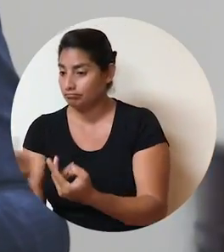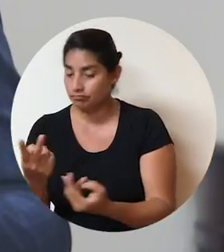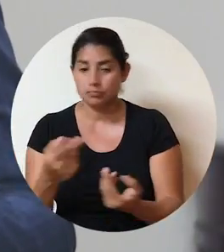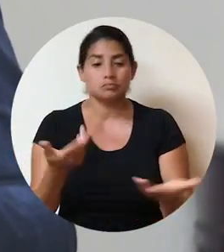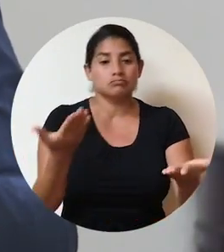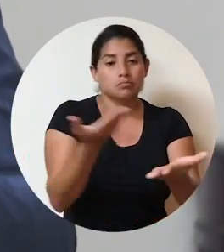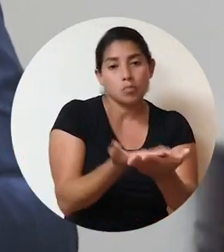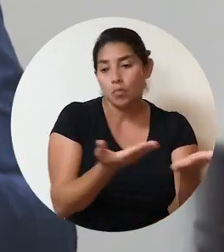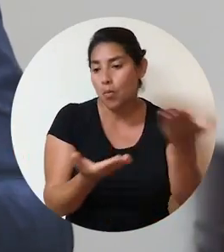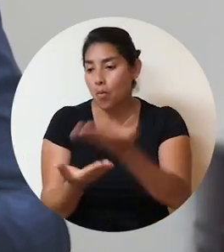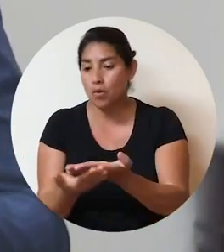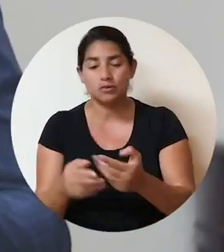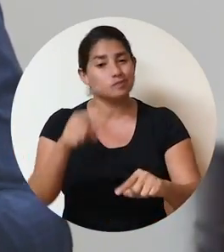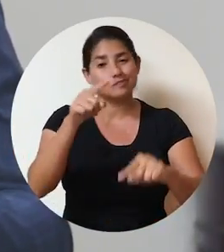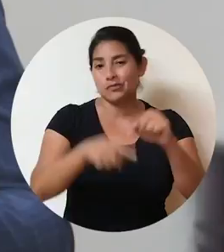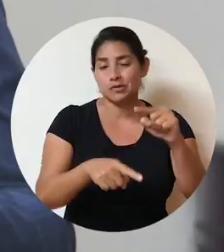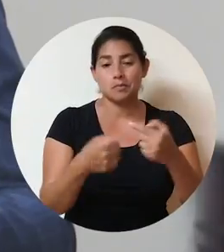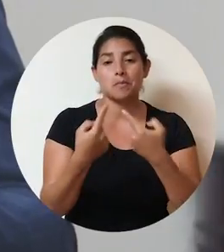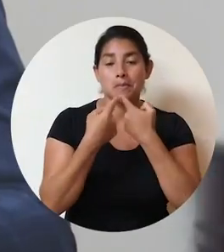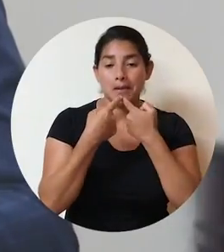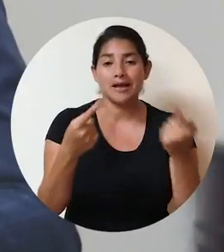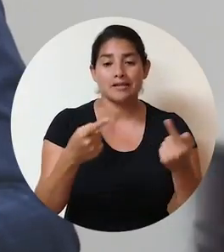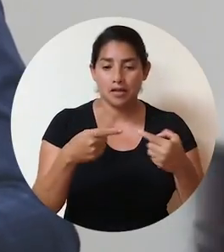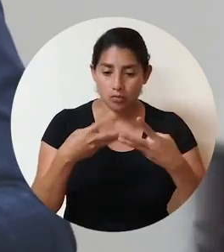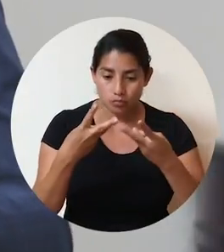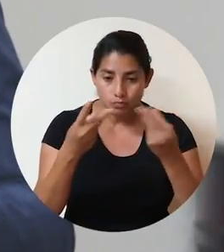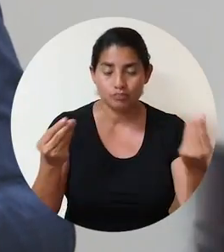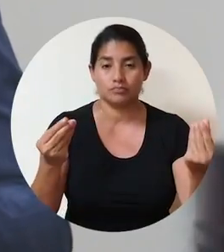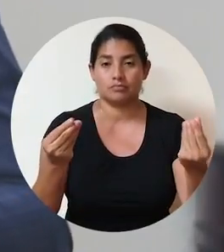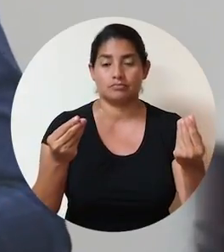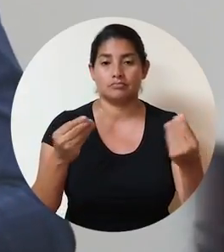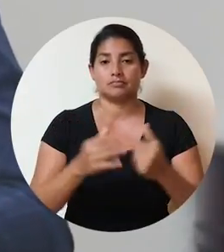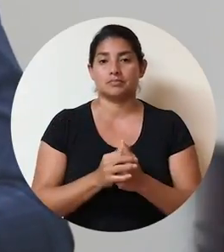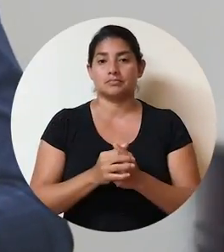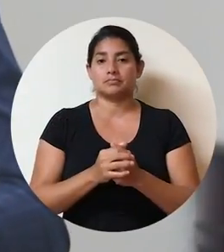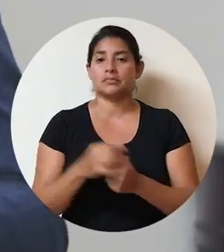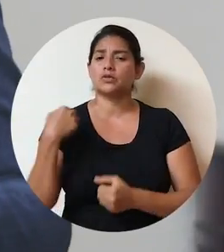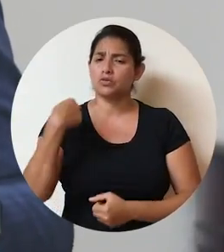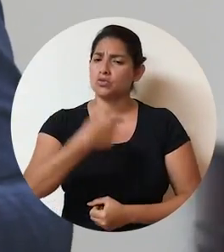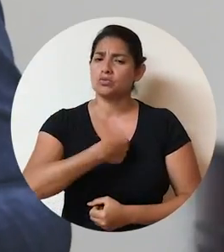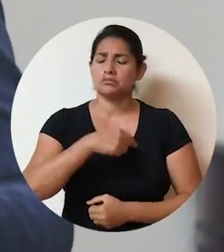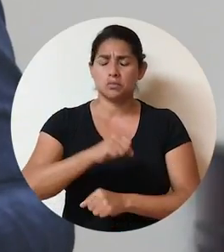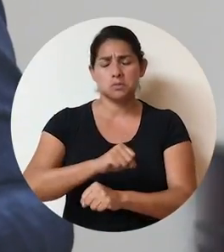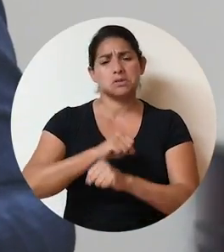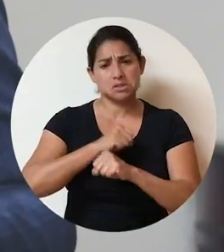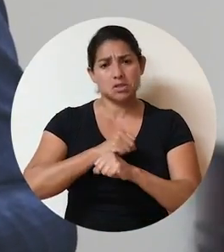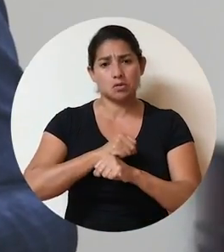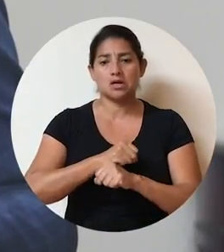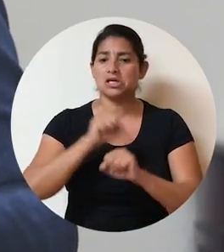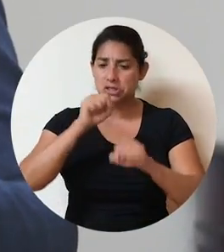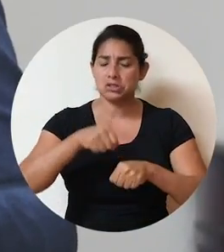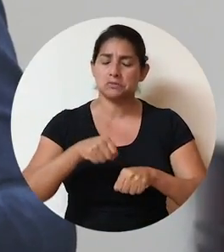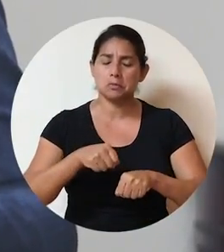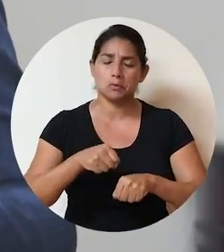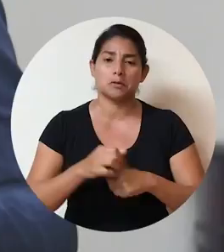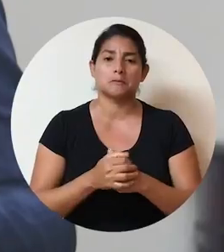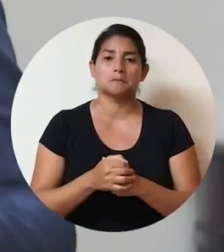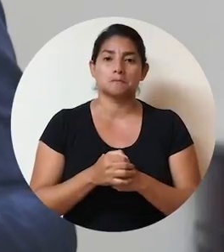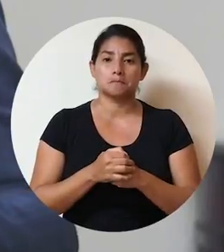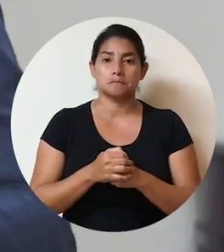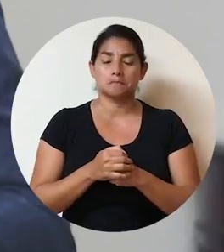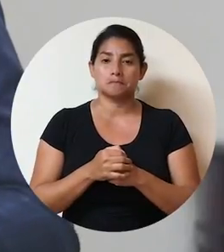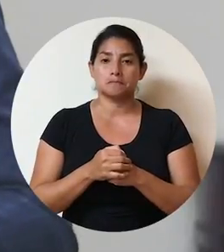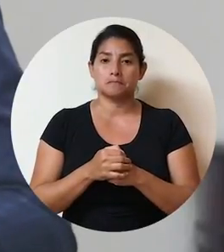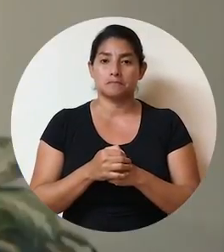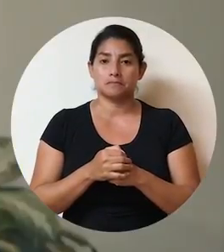República hemos propuesto para que el diálogo resuelva. Pero estoy convencido que sí lo vamos a